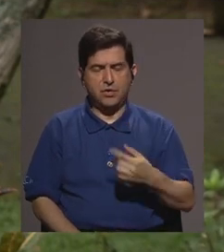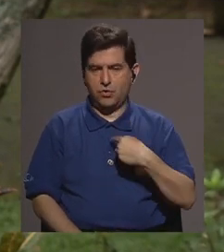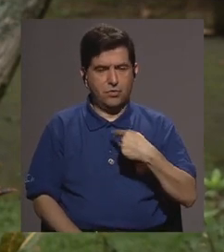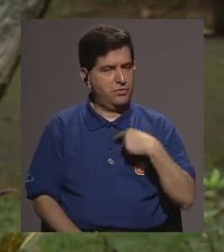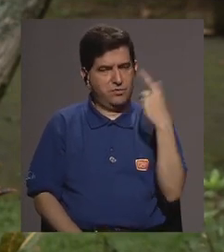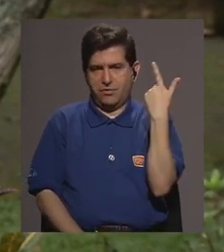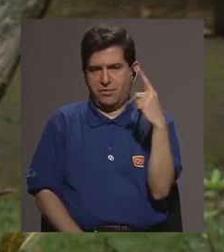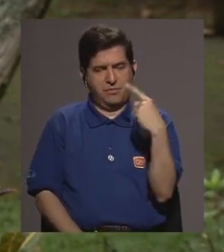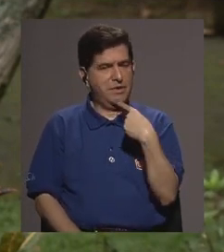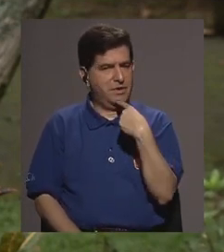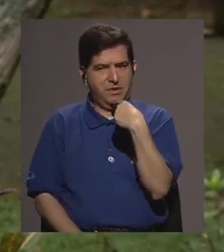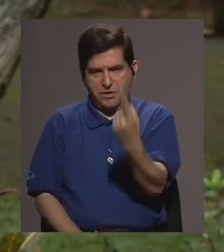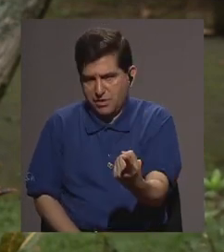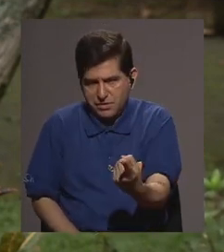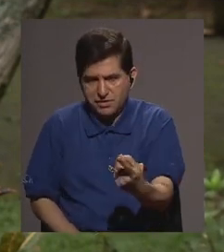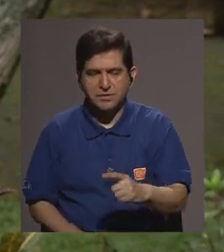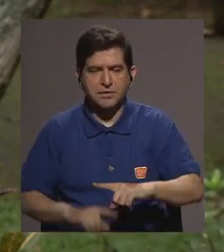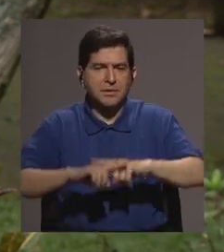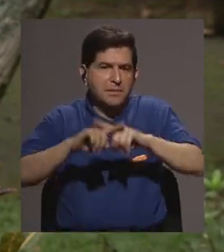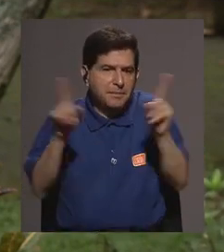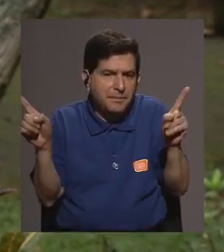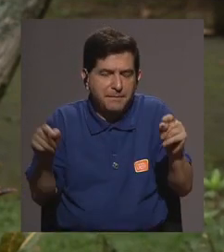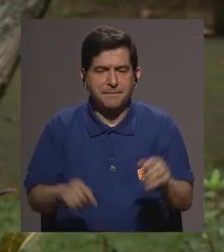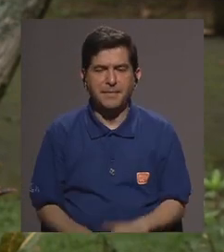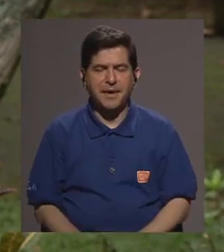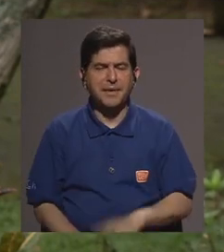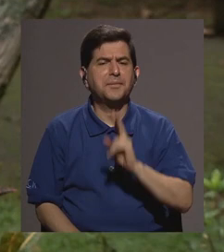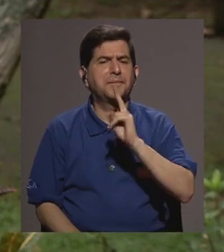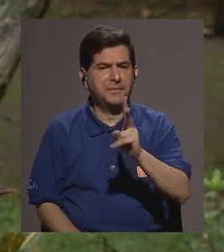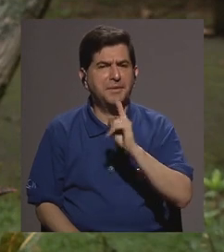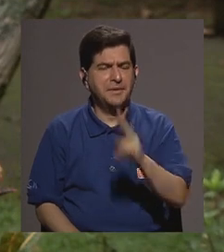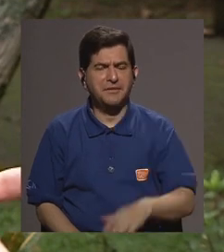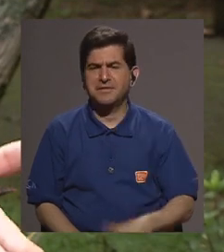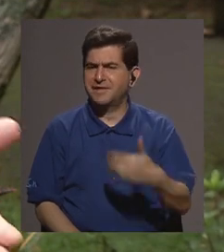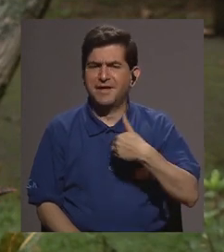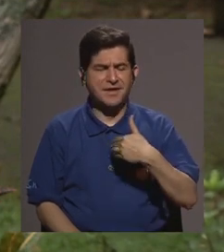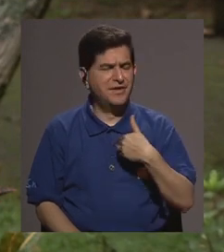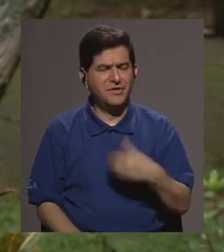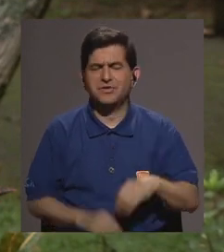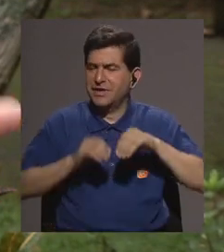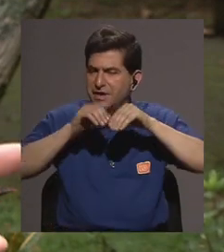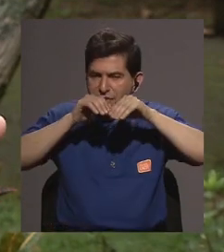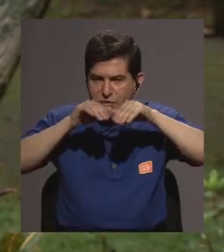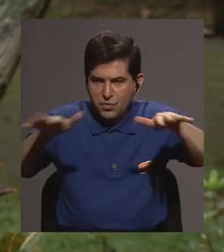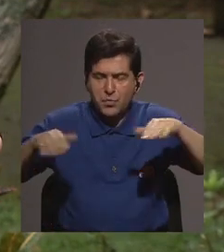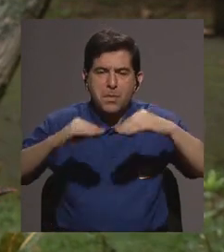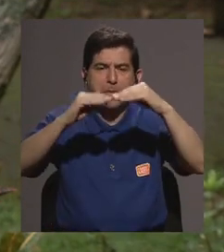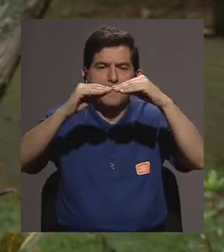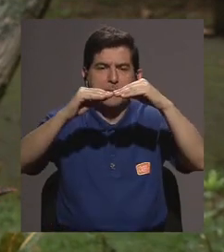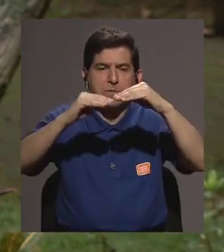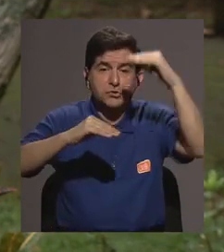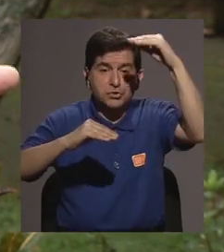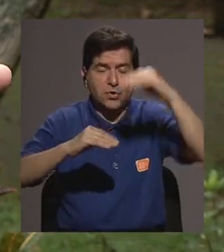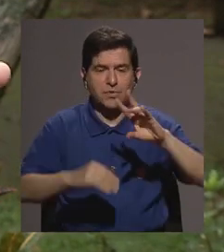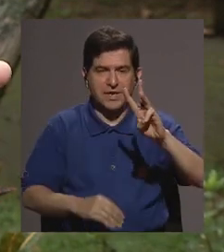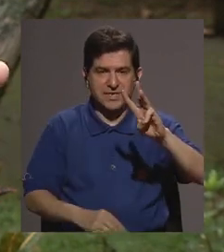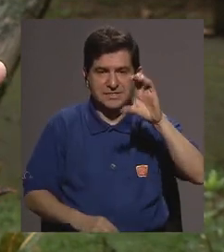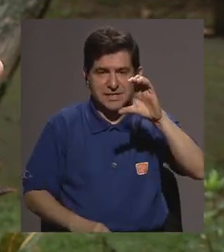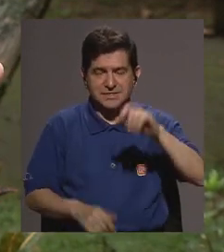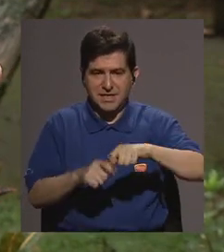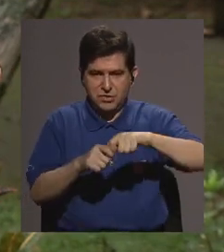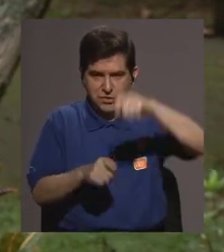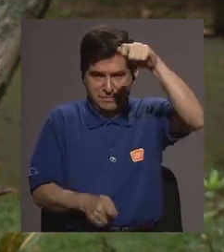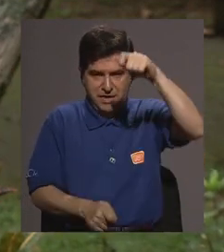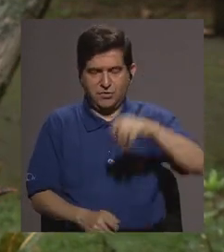riesgosa de mi parte sí verdad sí claro pero lo que sí es cierto es que no hemos tenido transmisión por debajo por encima de los 600